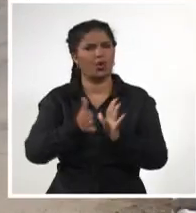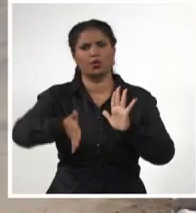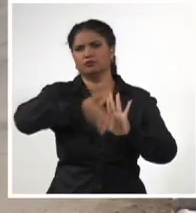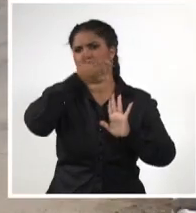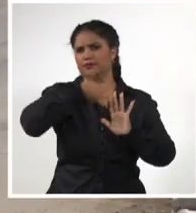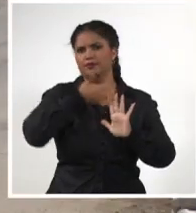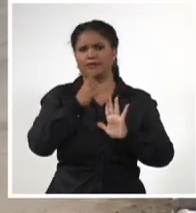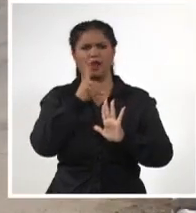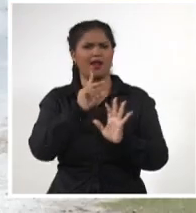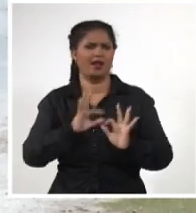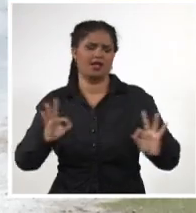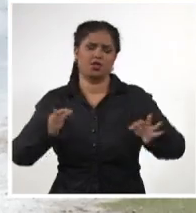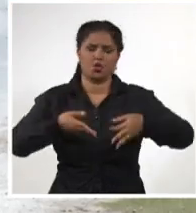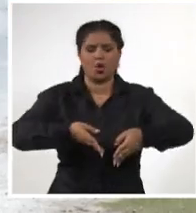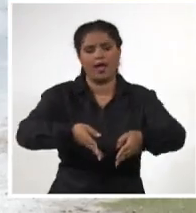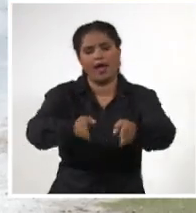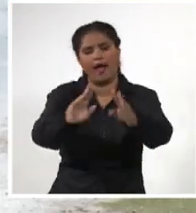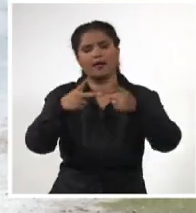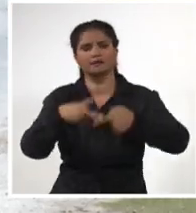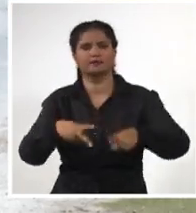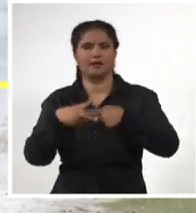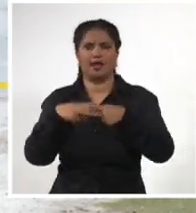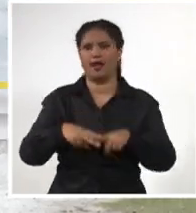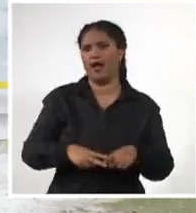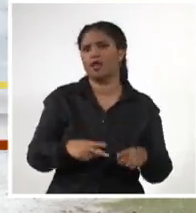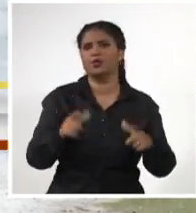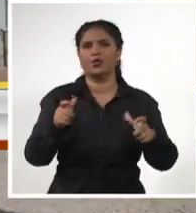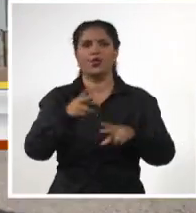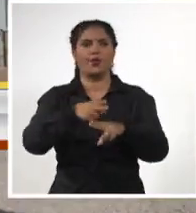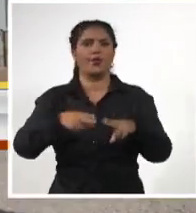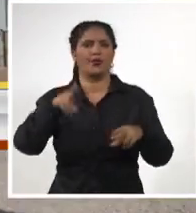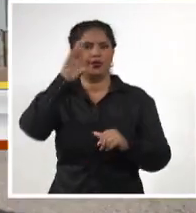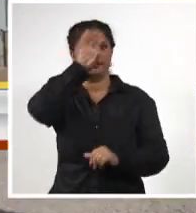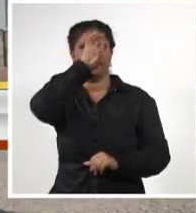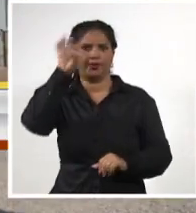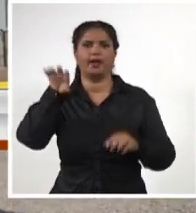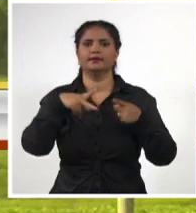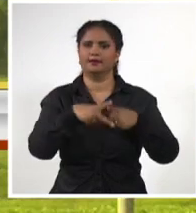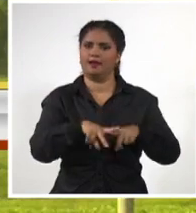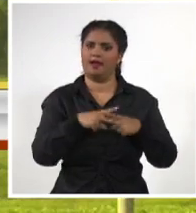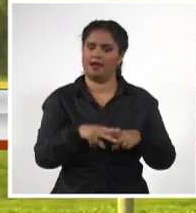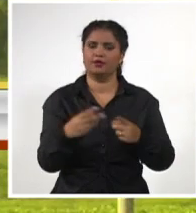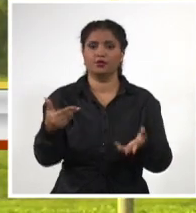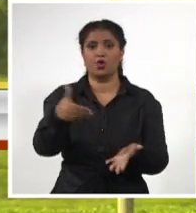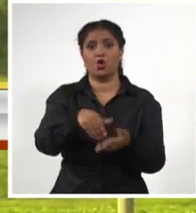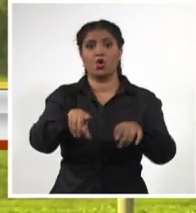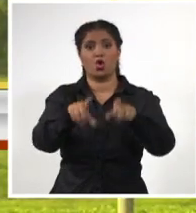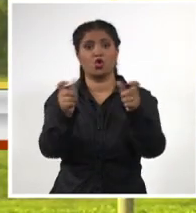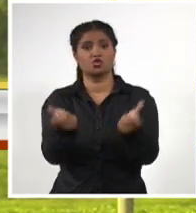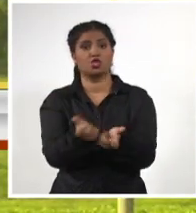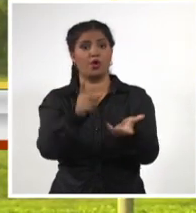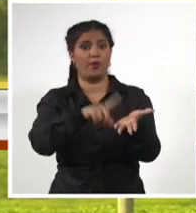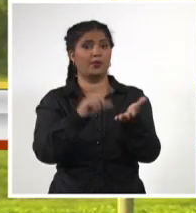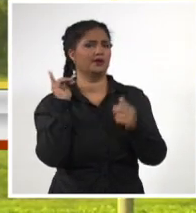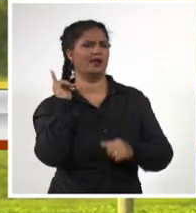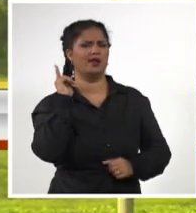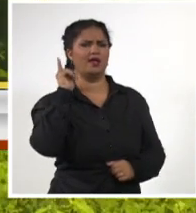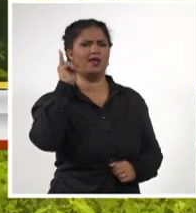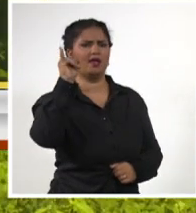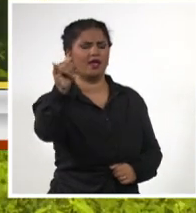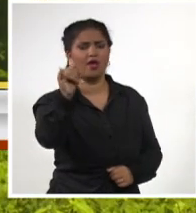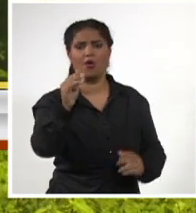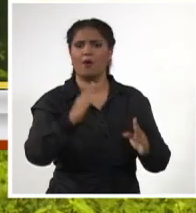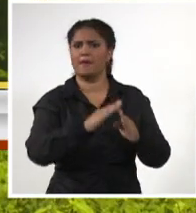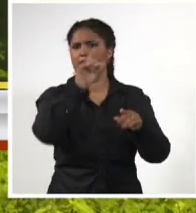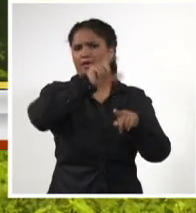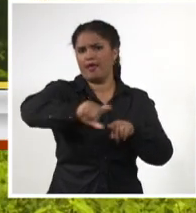La restauración de sitios de interés social en Ciego de Ávila llegó hasta los consejos populares más intrincados con el objetivo de mejorar